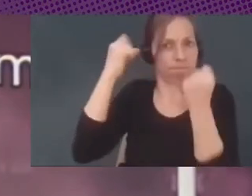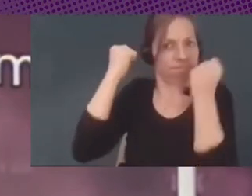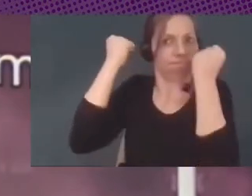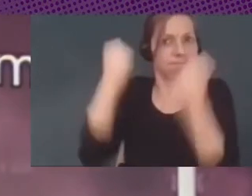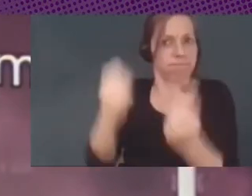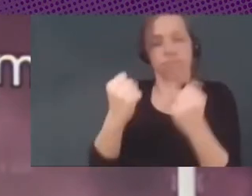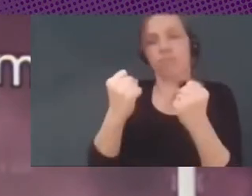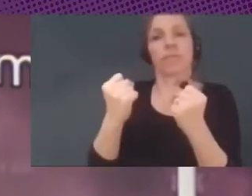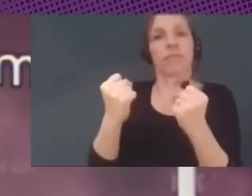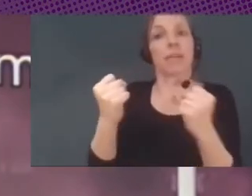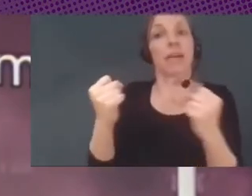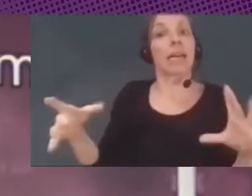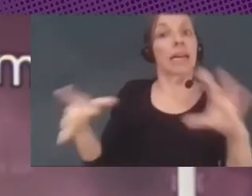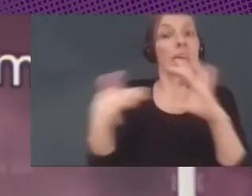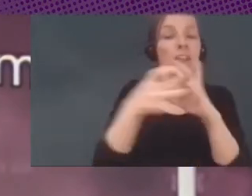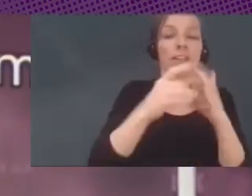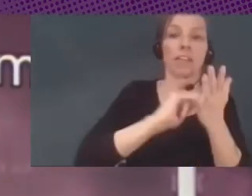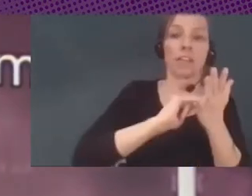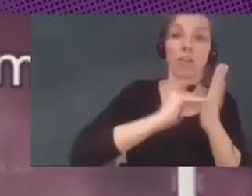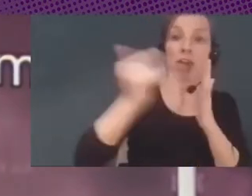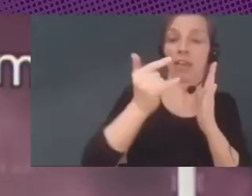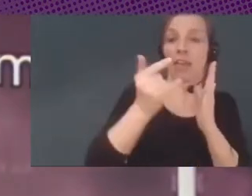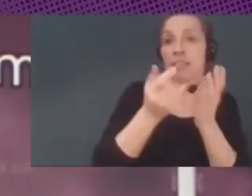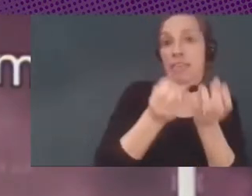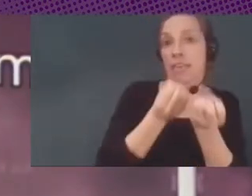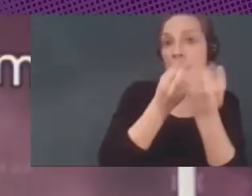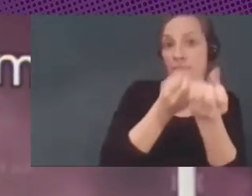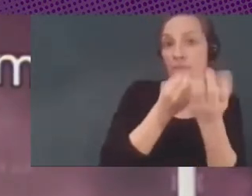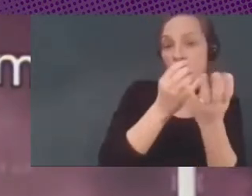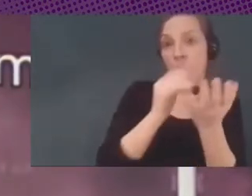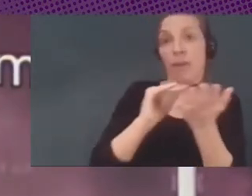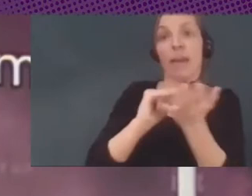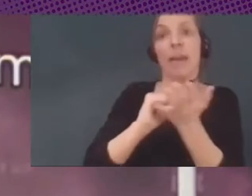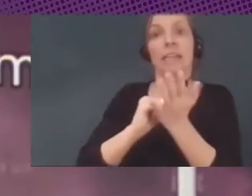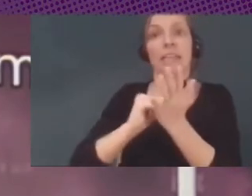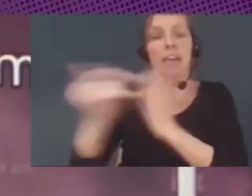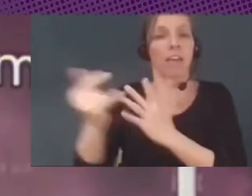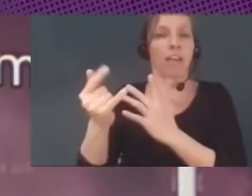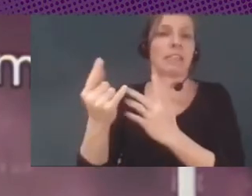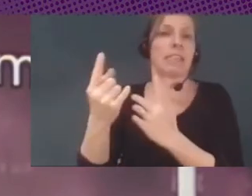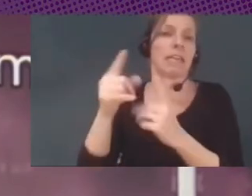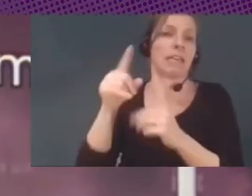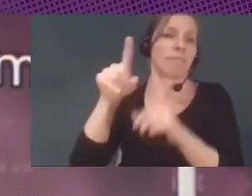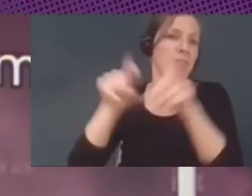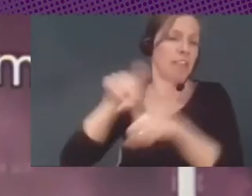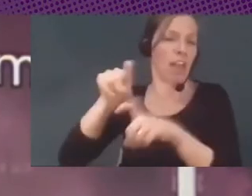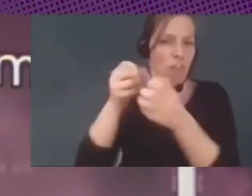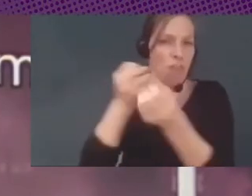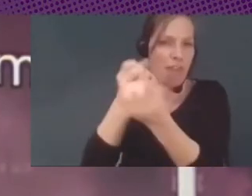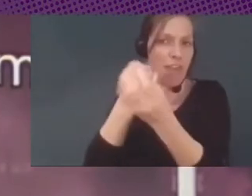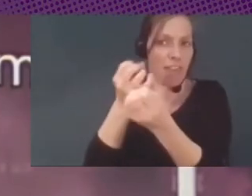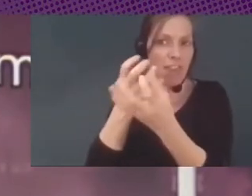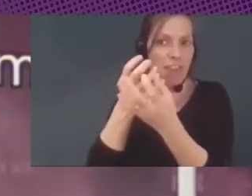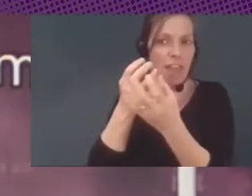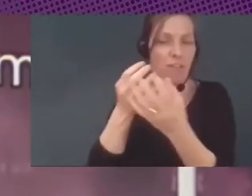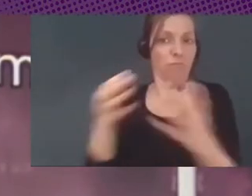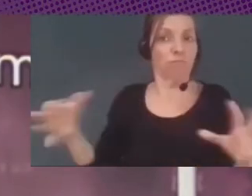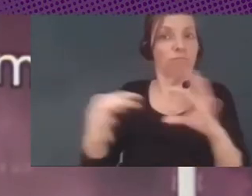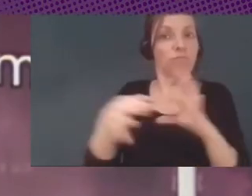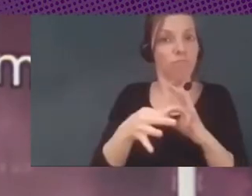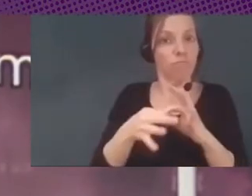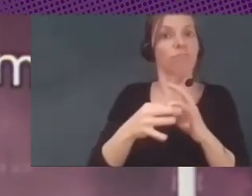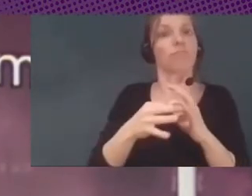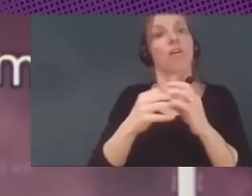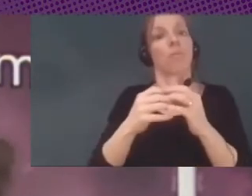relación que tienen las tecnologías de la información y las tecnologías de extracción de datos, al fin y cabo, con la arquitectura financiera